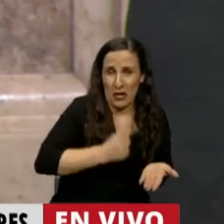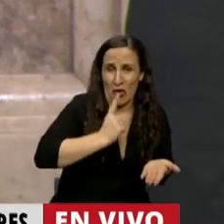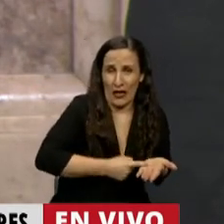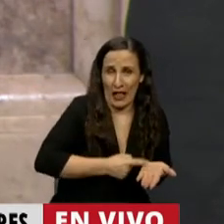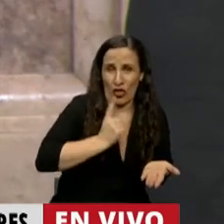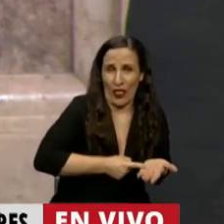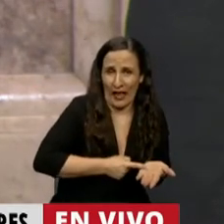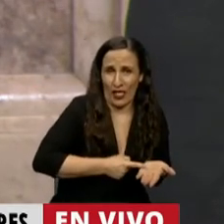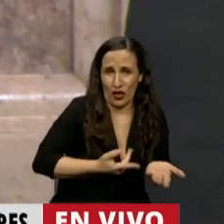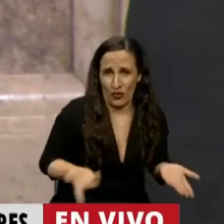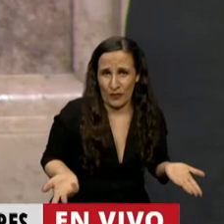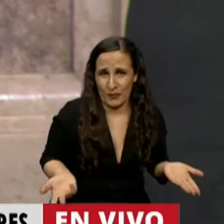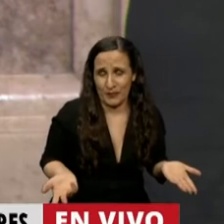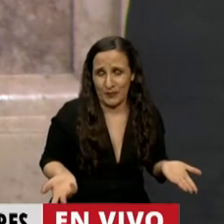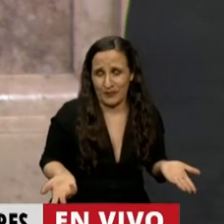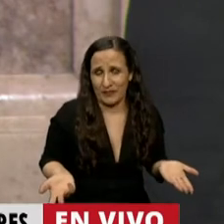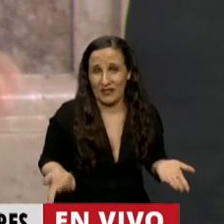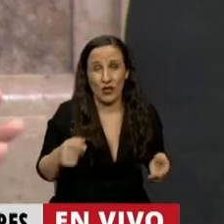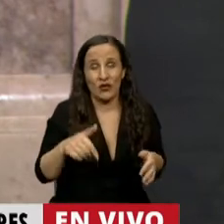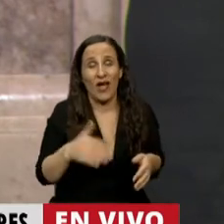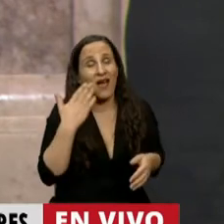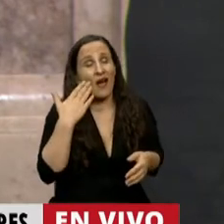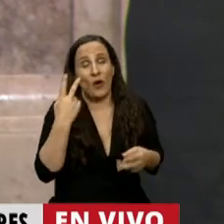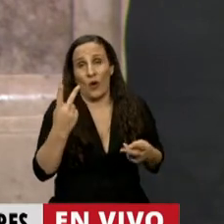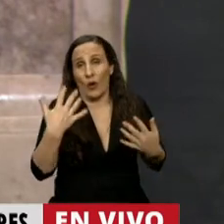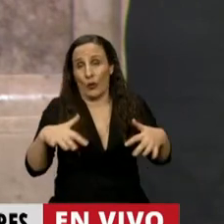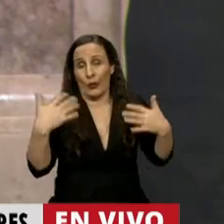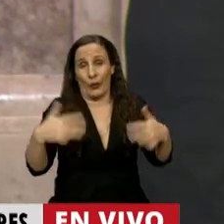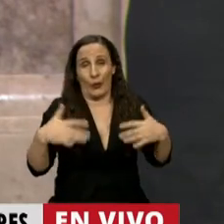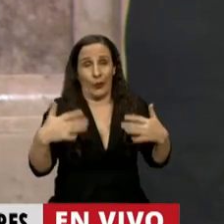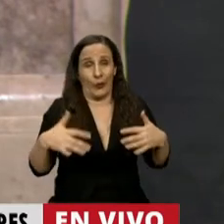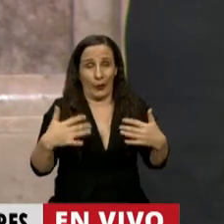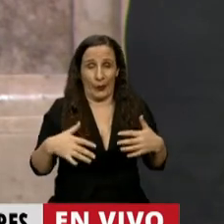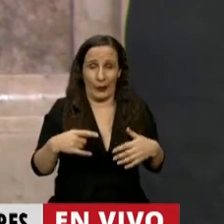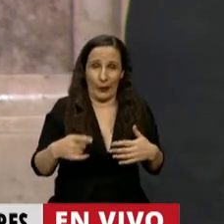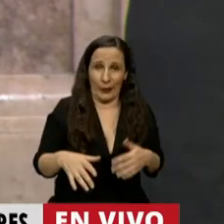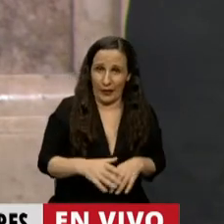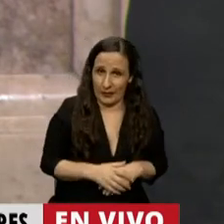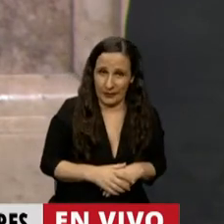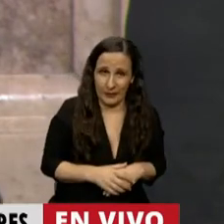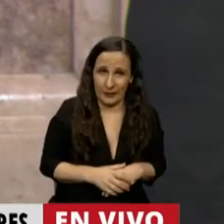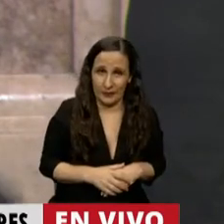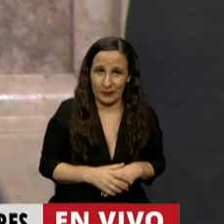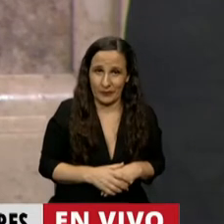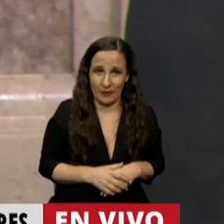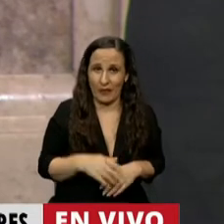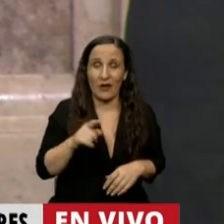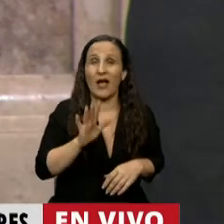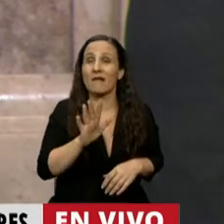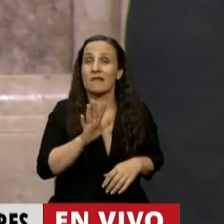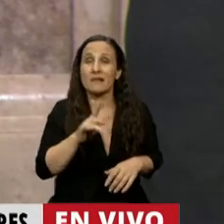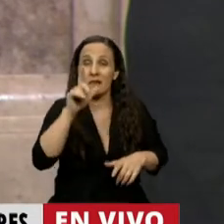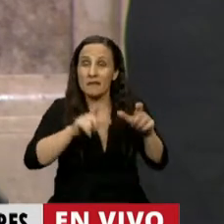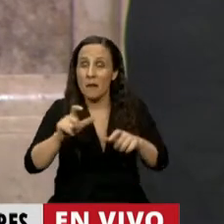Entonces, Presidente, acá hay una hipocresía enorme. Hay una hipocresía enorme de una casta política